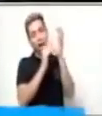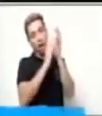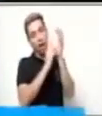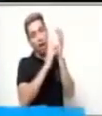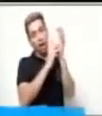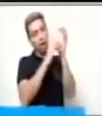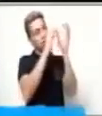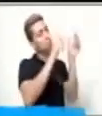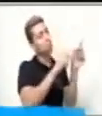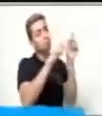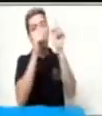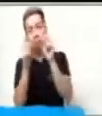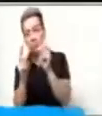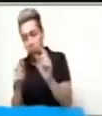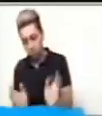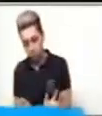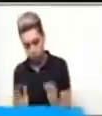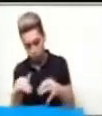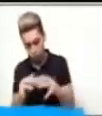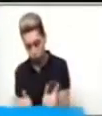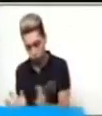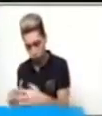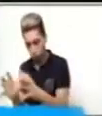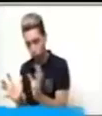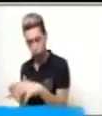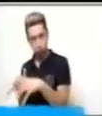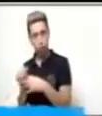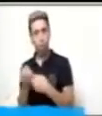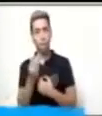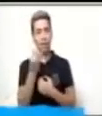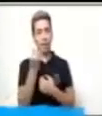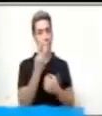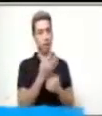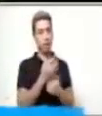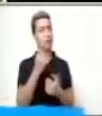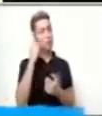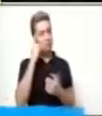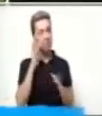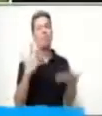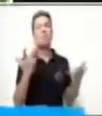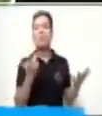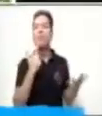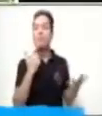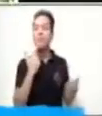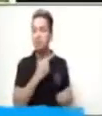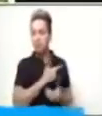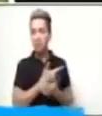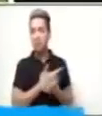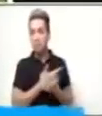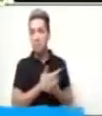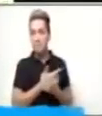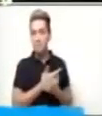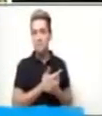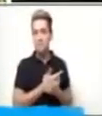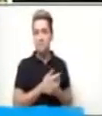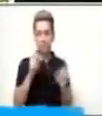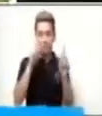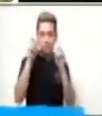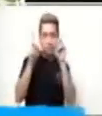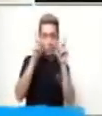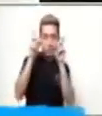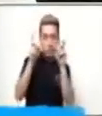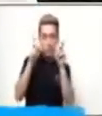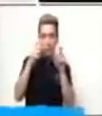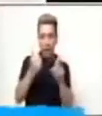arbustos. Muy bien. Trataremos de descubrir de qué se tratan estos acertijos.